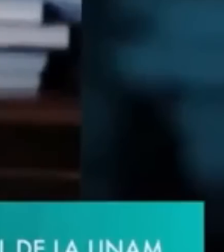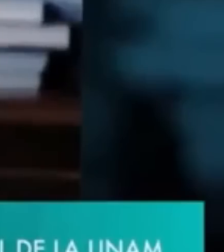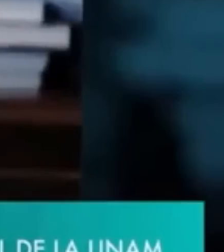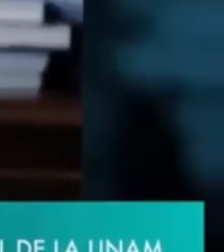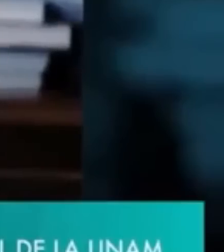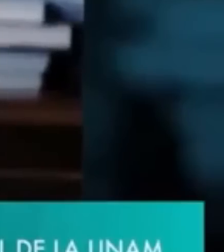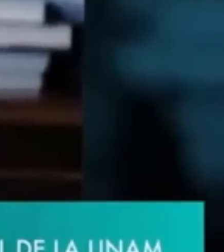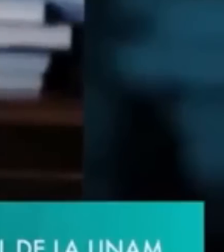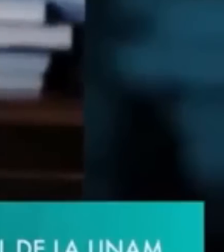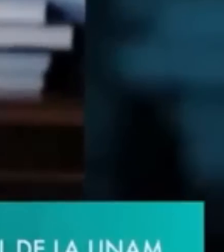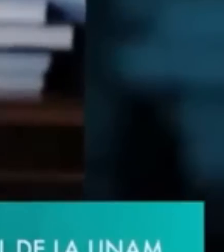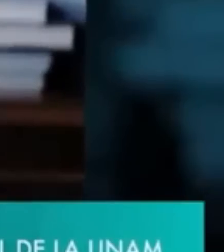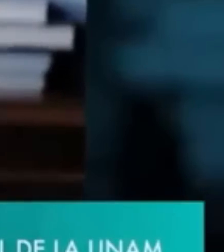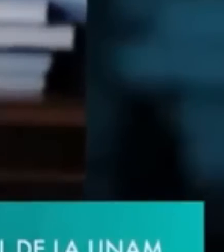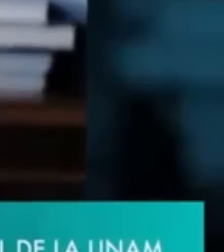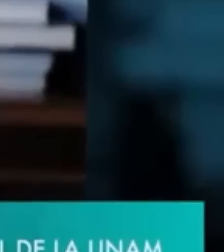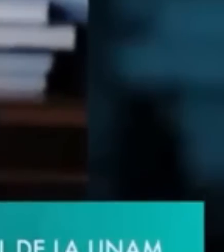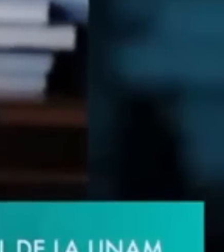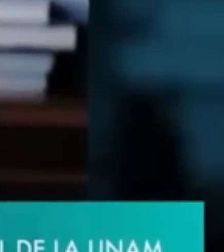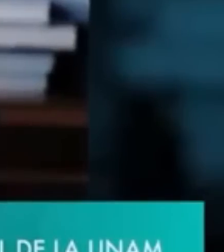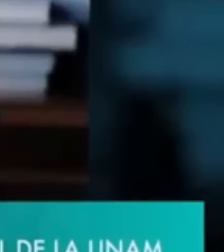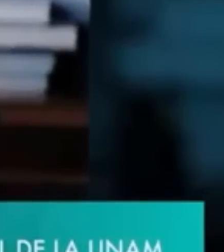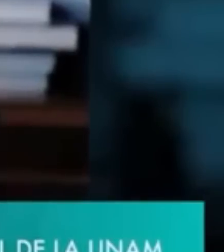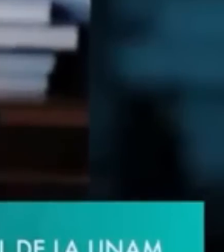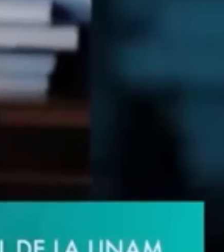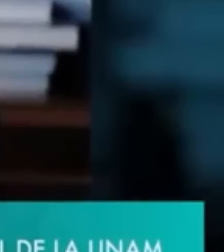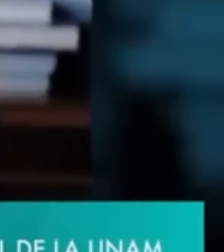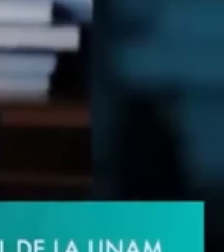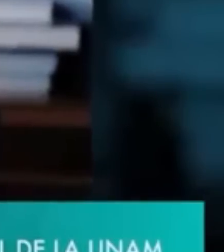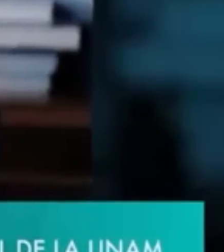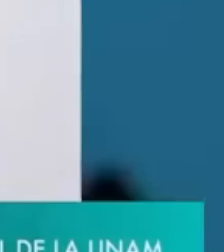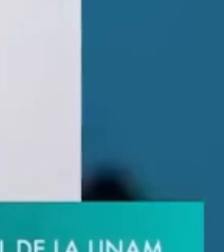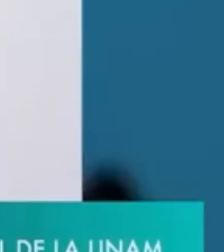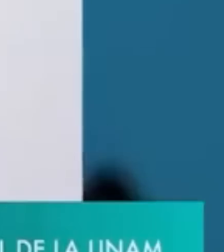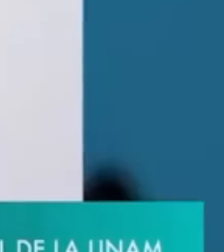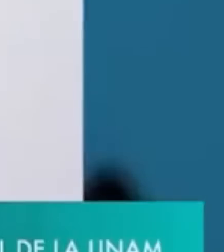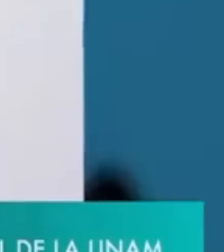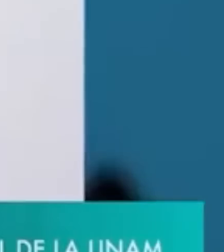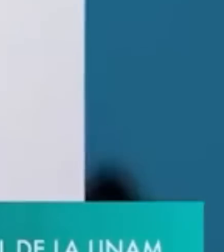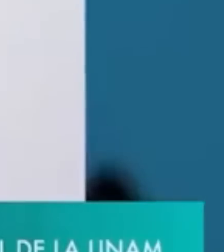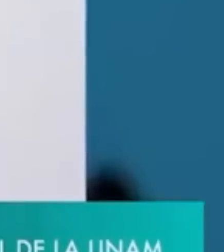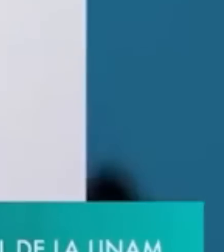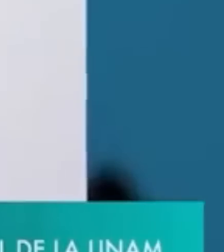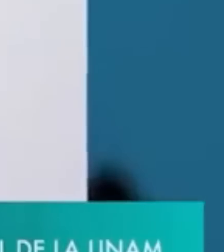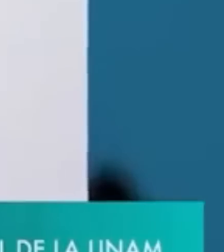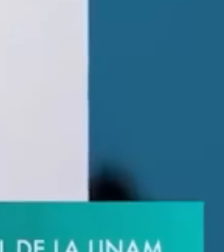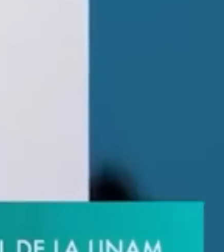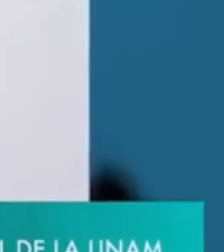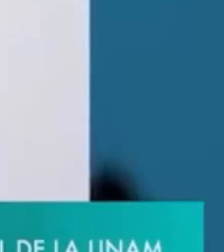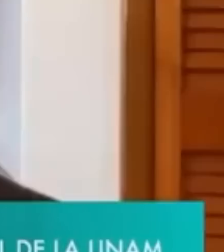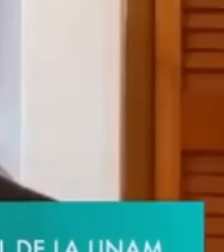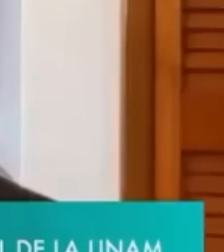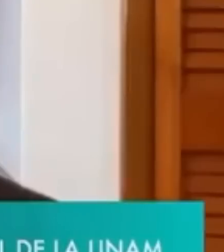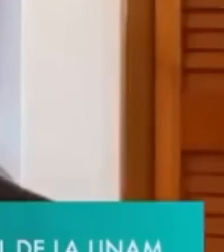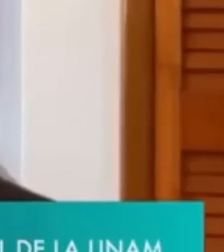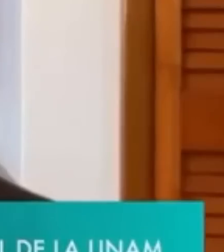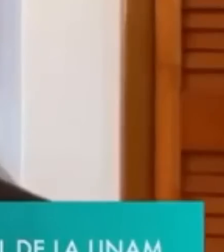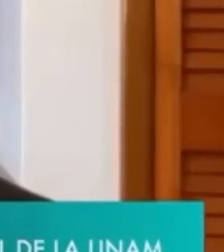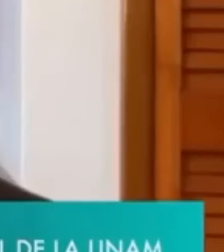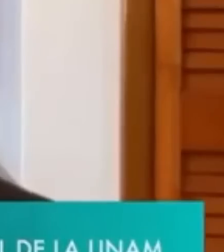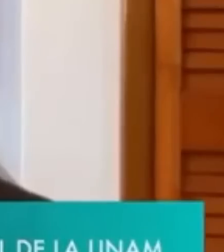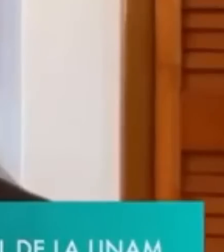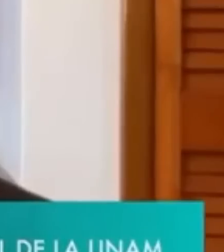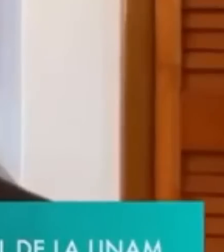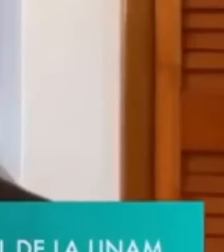procedibilidad, llamémosle a decir, es un requisito previo a la presentación del examen. La tesis no es el